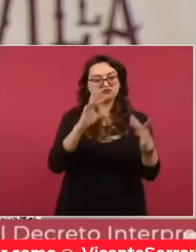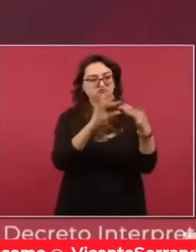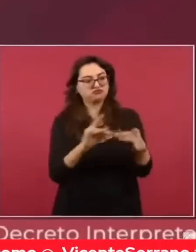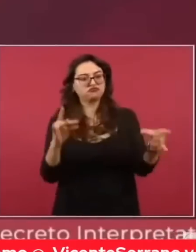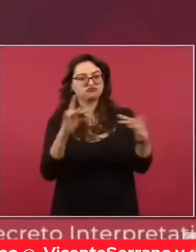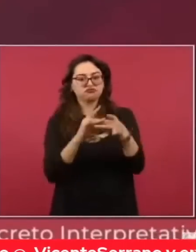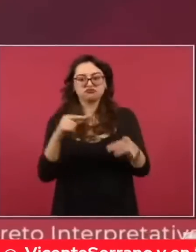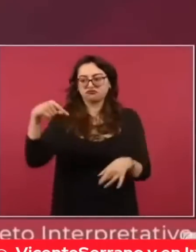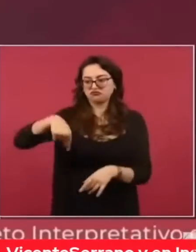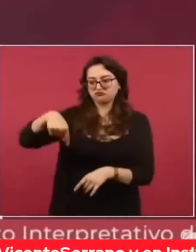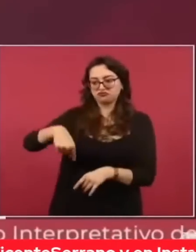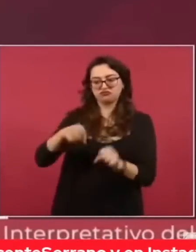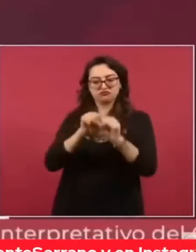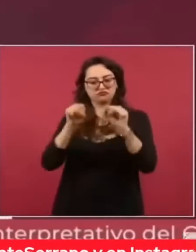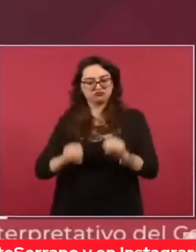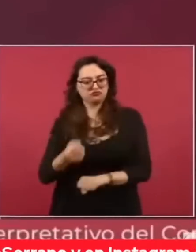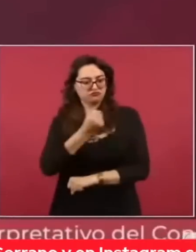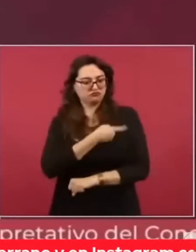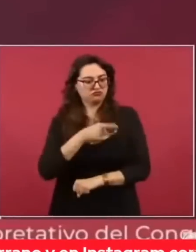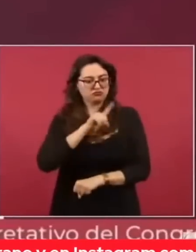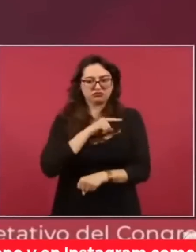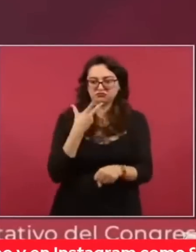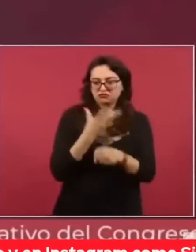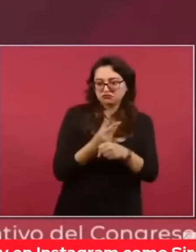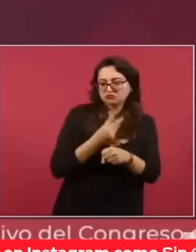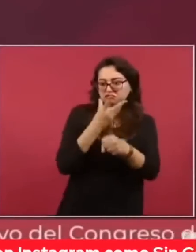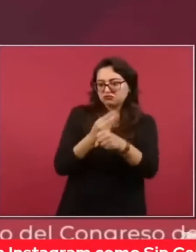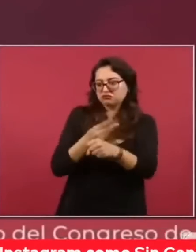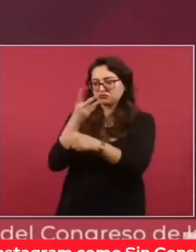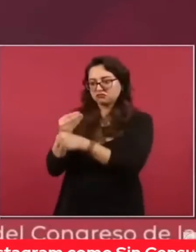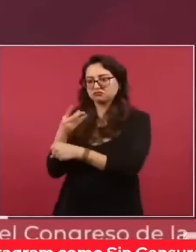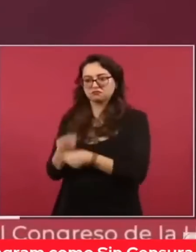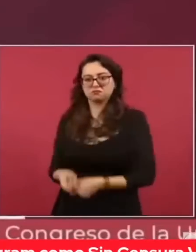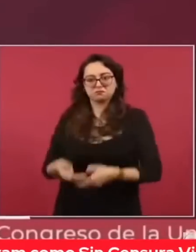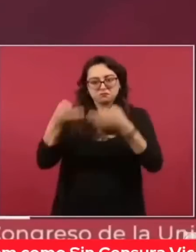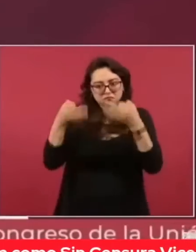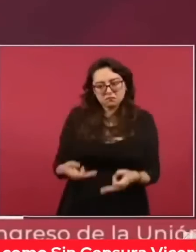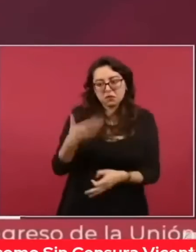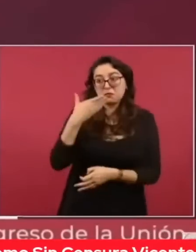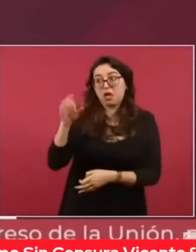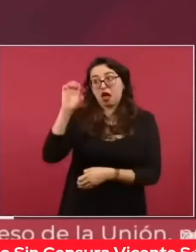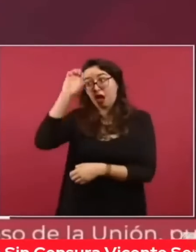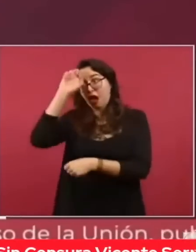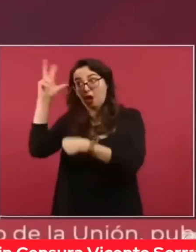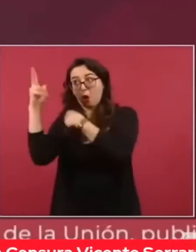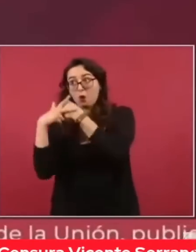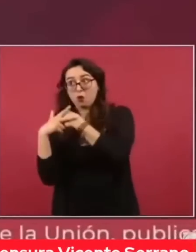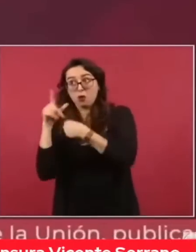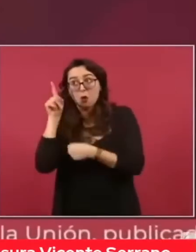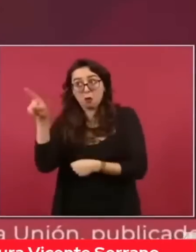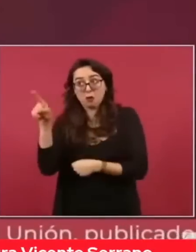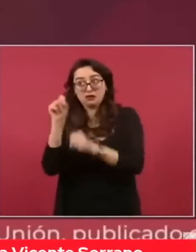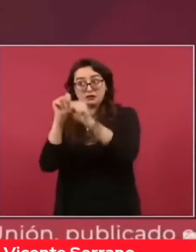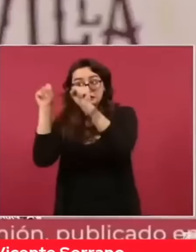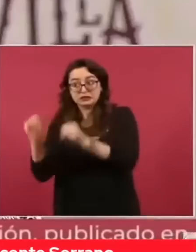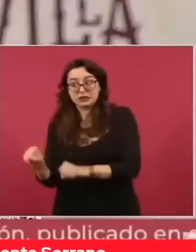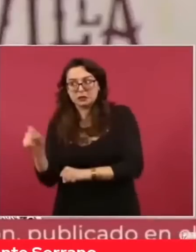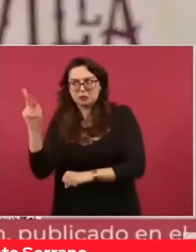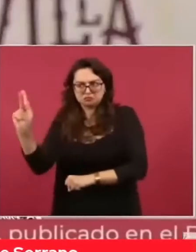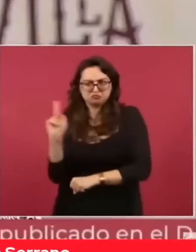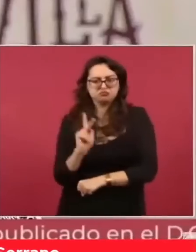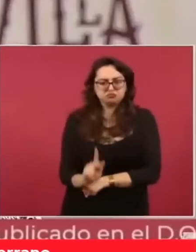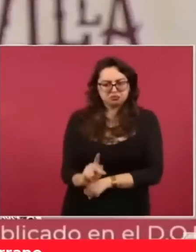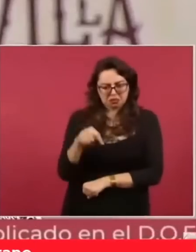mejor que el de Dinamarca. Así se desató una campaña en redes y en medios de comunicación para cuestionar sus